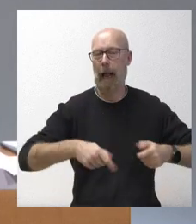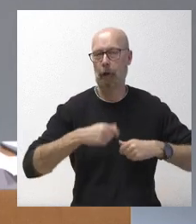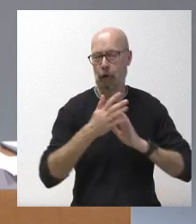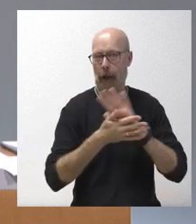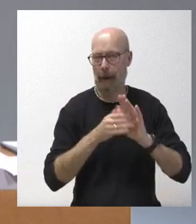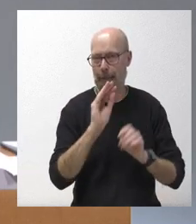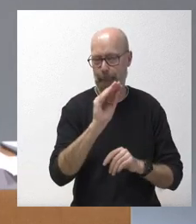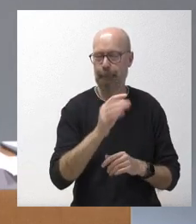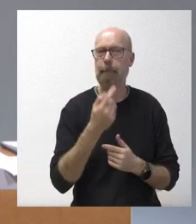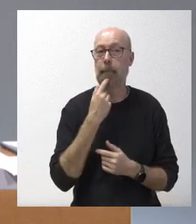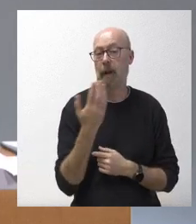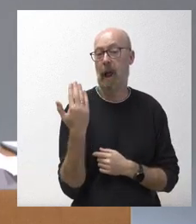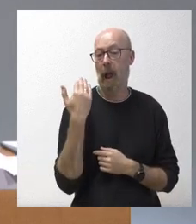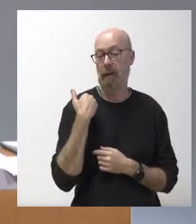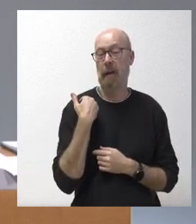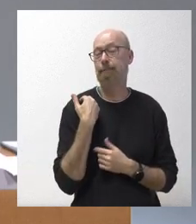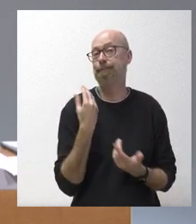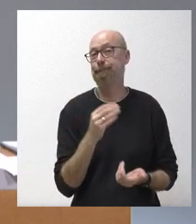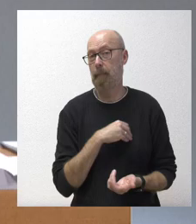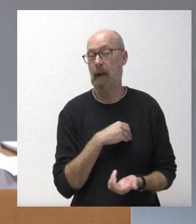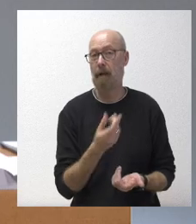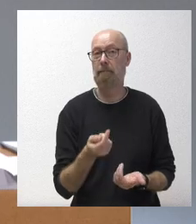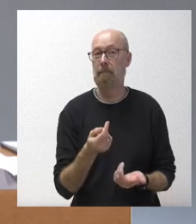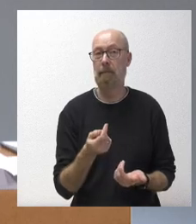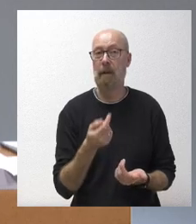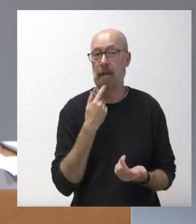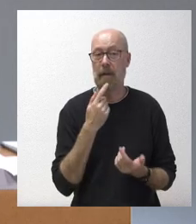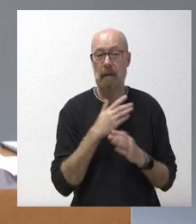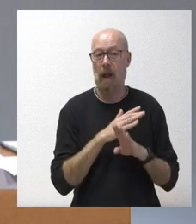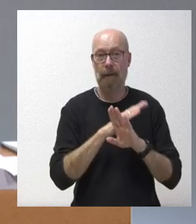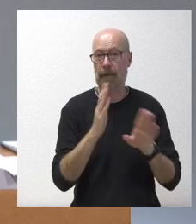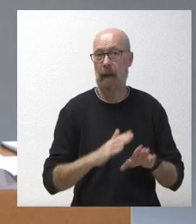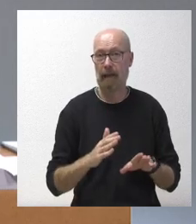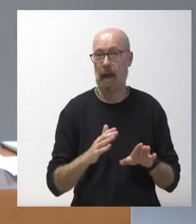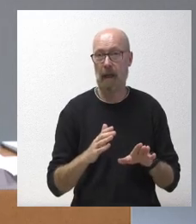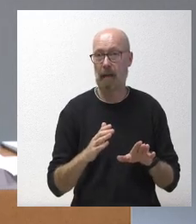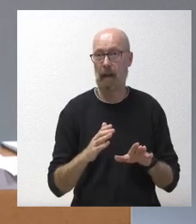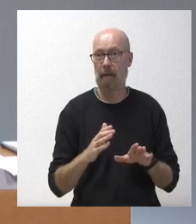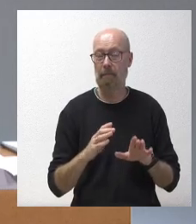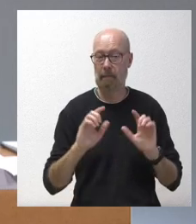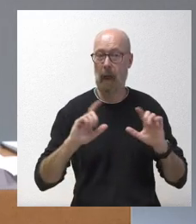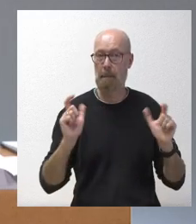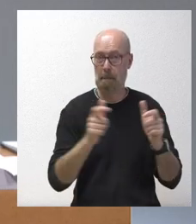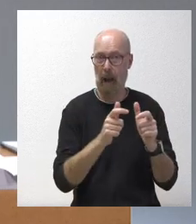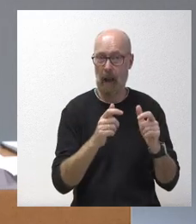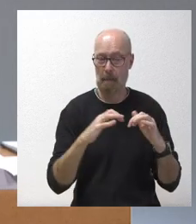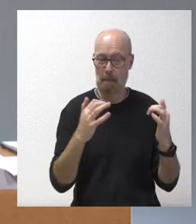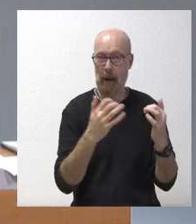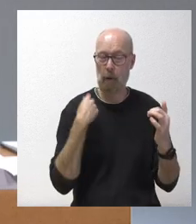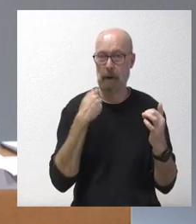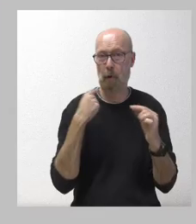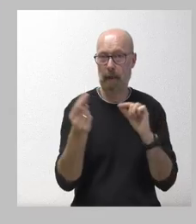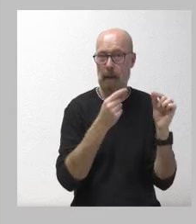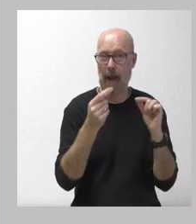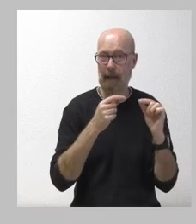Ayer, por desgracia, hubo que dar por finalizada la sesión del Pleno en el que se iba a debatir el techo de